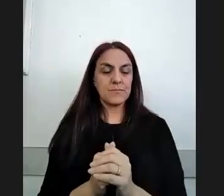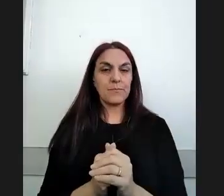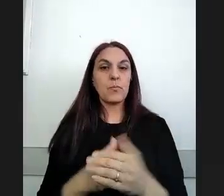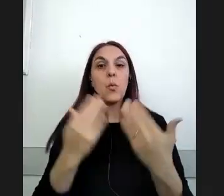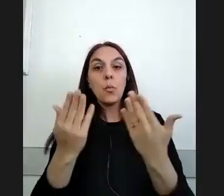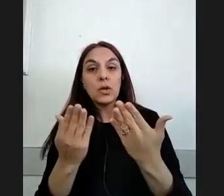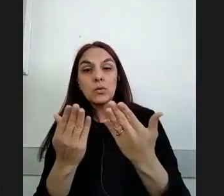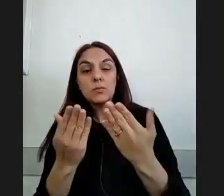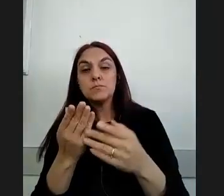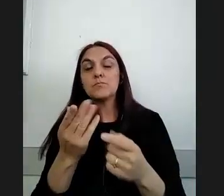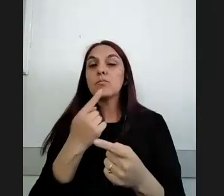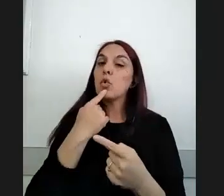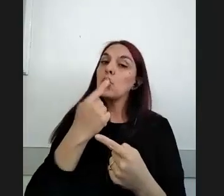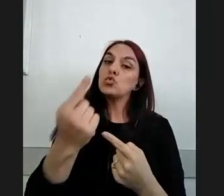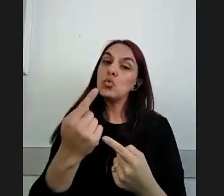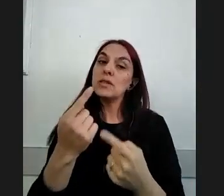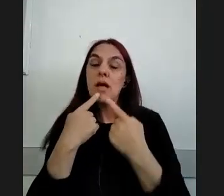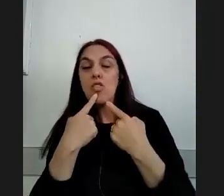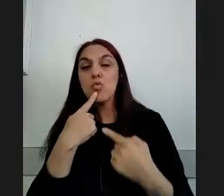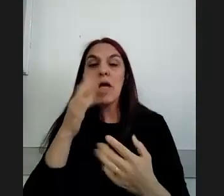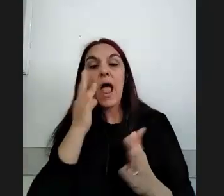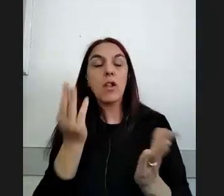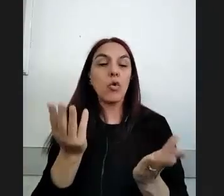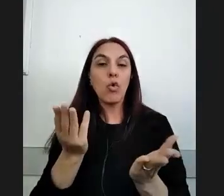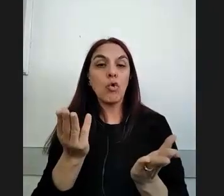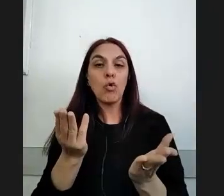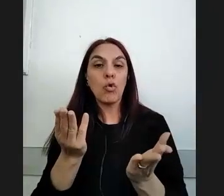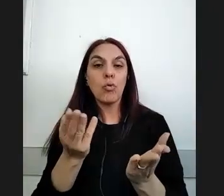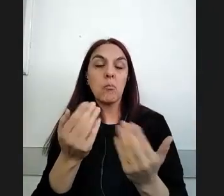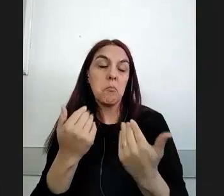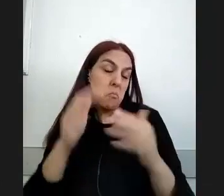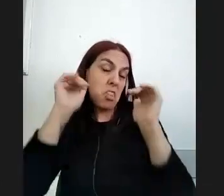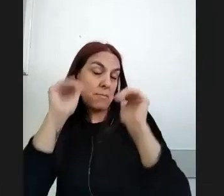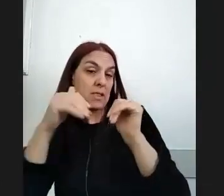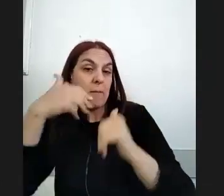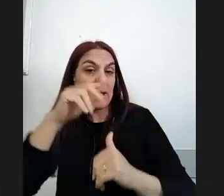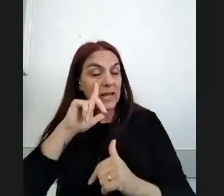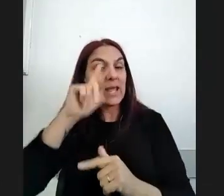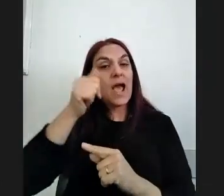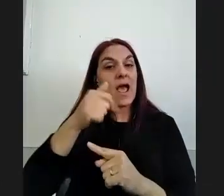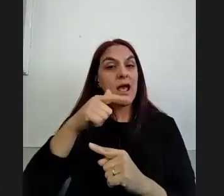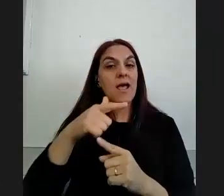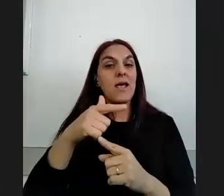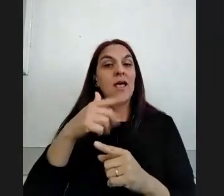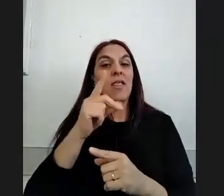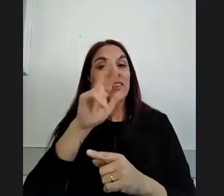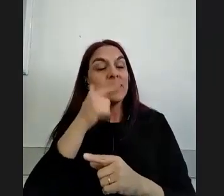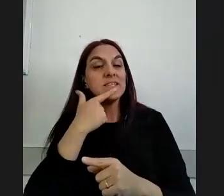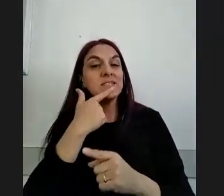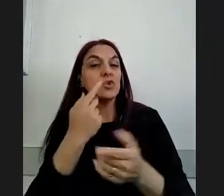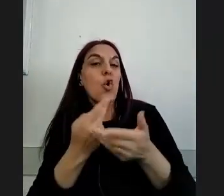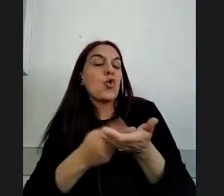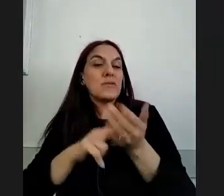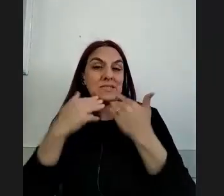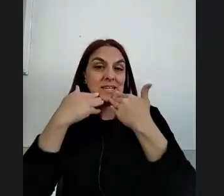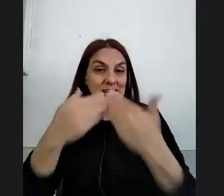alguna consulta allí no sé si quieren despedirse María Laura Dris muchísimas gracias nuevamente esto